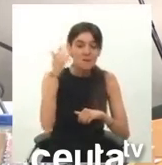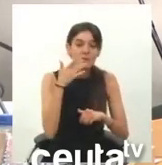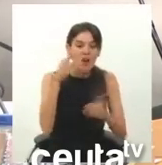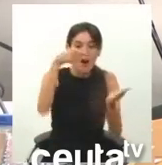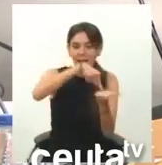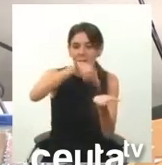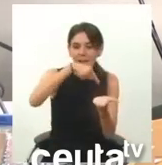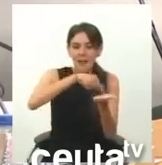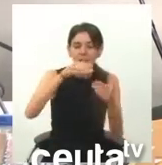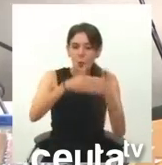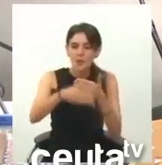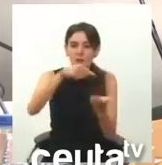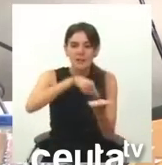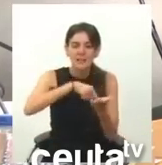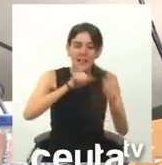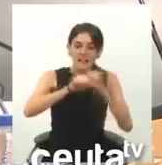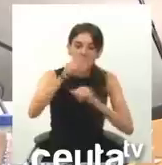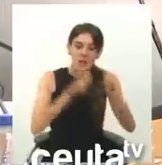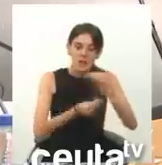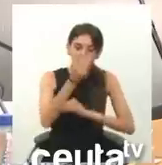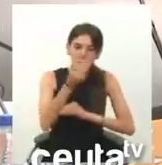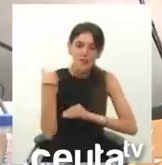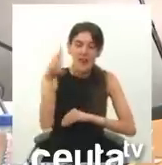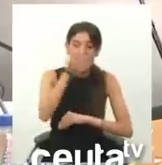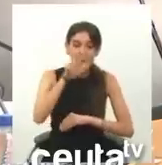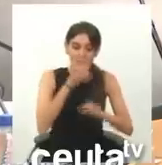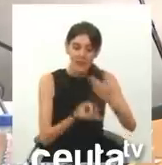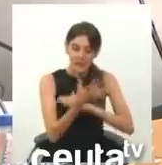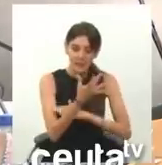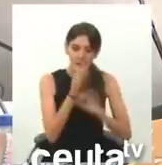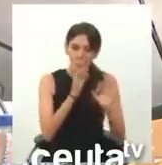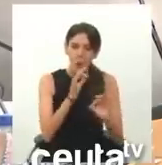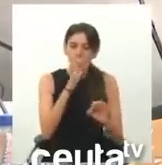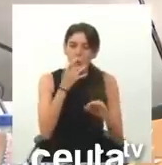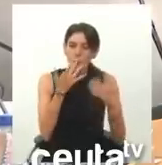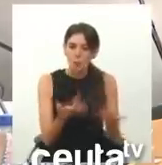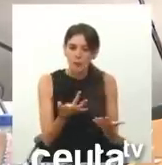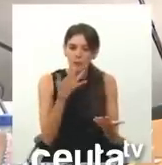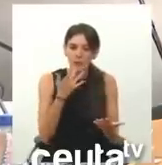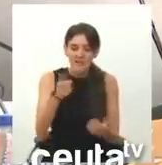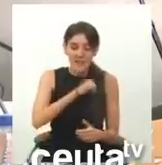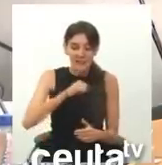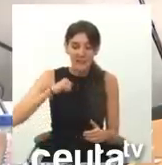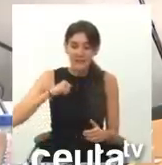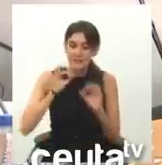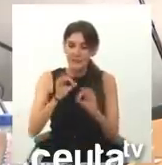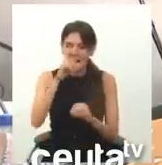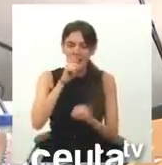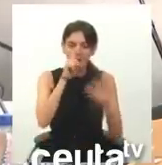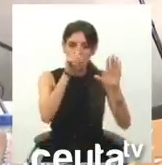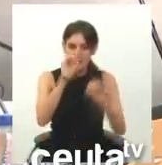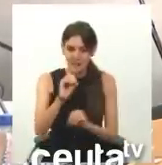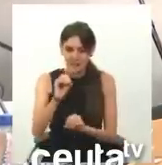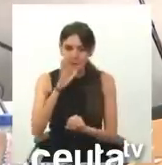reivindicación o esta postura? Desde el nacimiento mismo de la nación, desde el momento en que se independizan, desde los años 60.